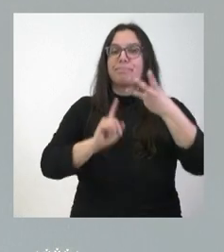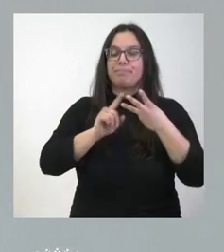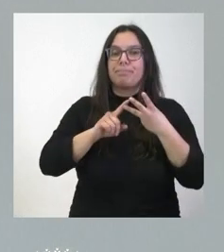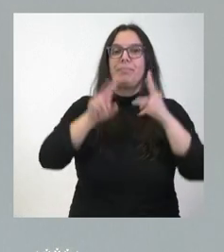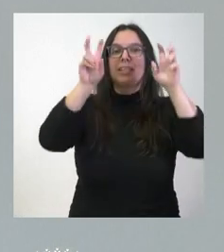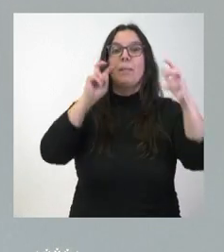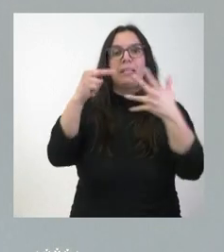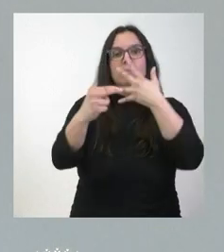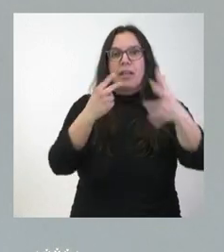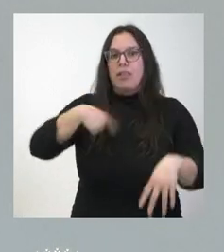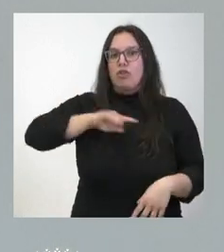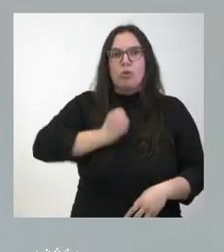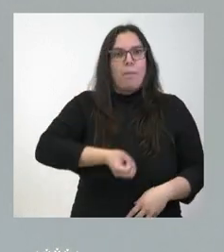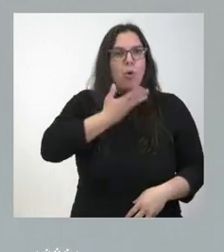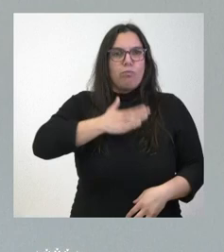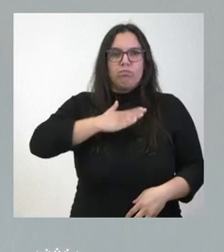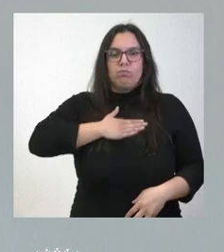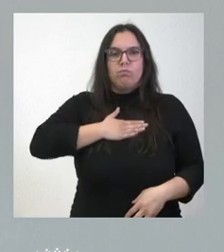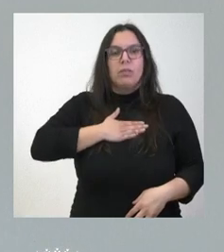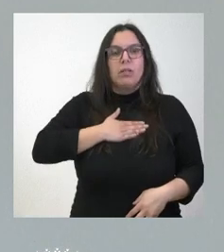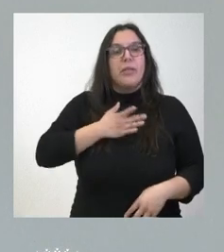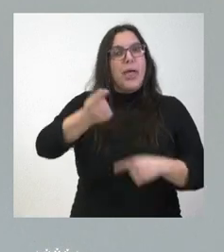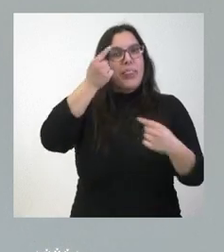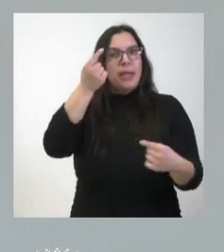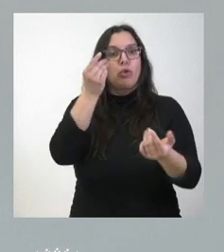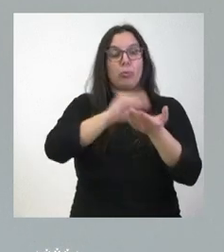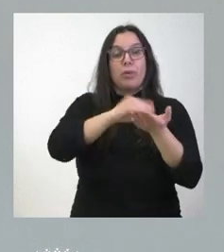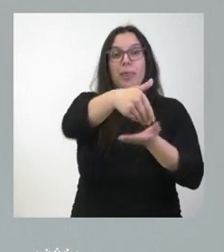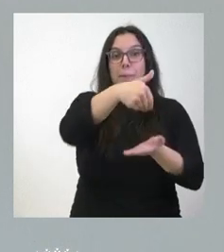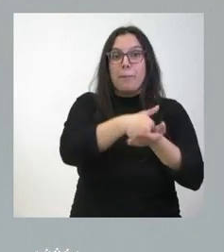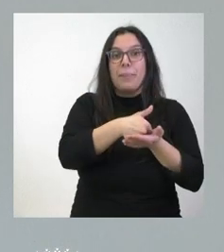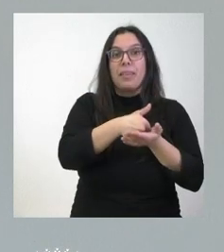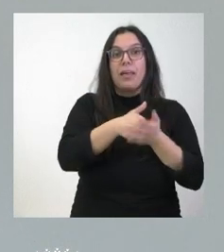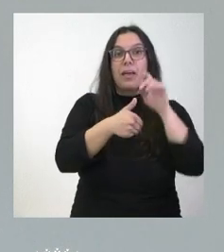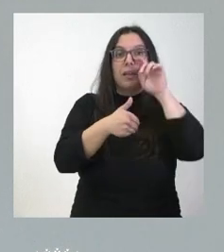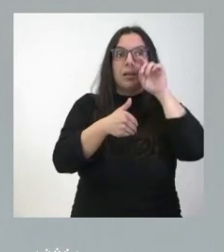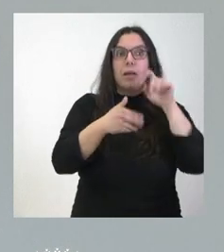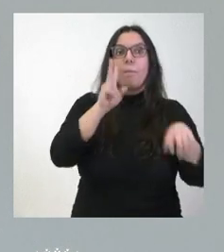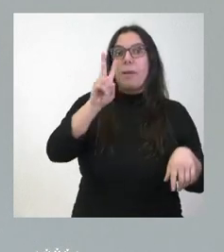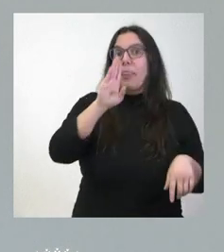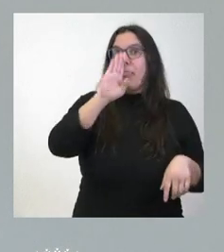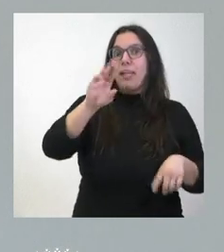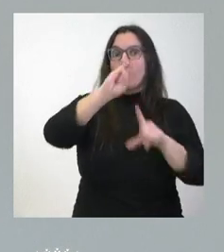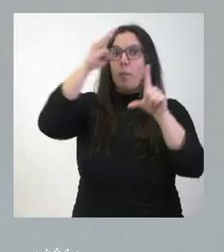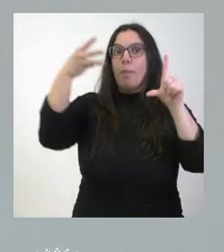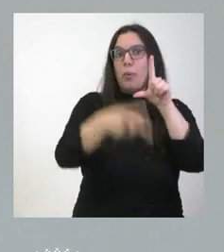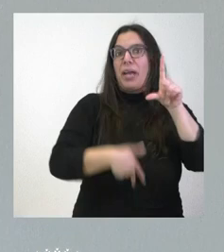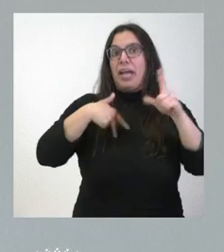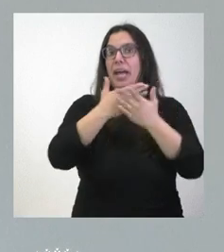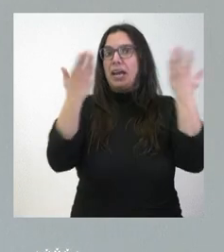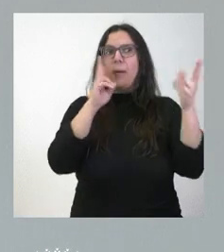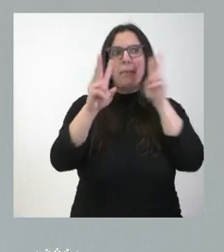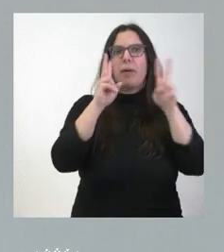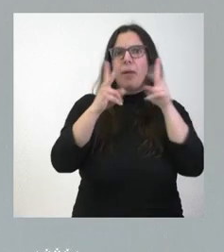transparencia es una vocación de servicio que tenemos. Muchos de los datos que se piden habitualmente, de hecho, están colgados en la página web con carácter general. Ahí se puede